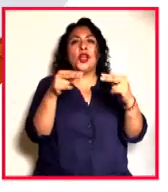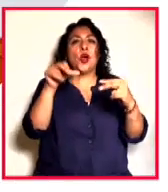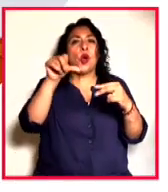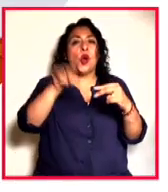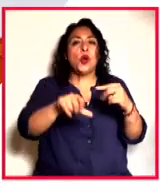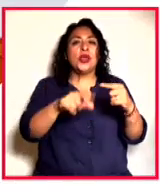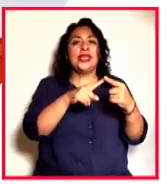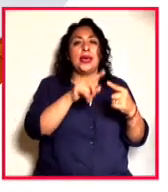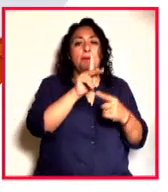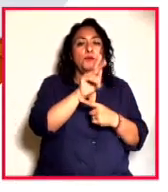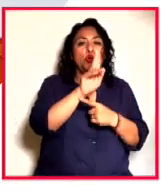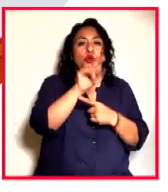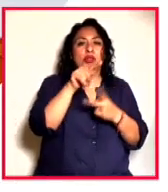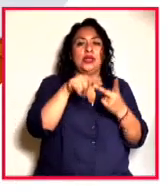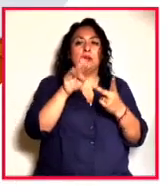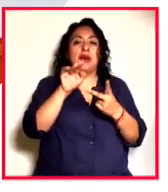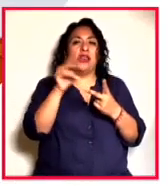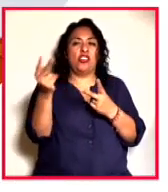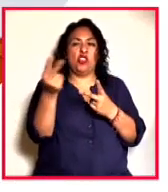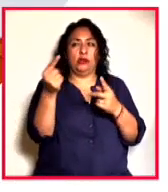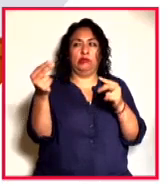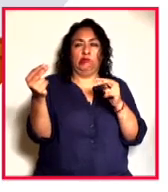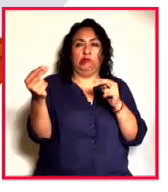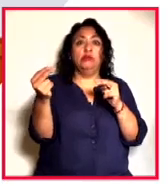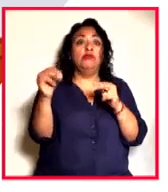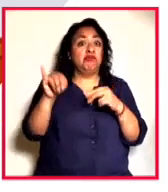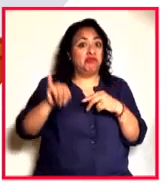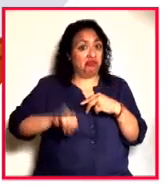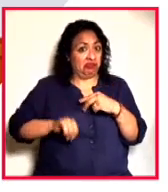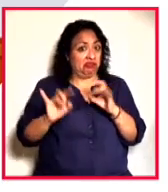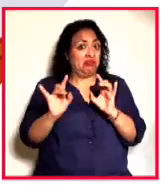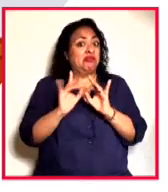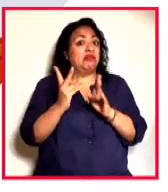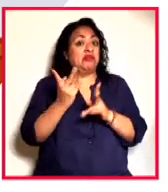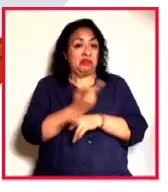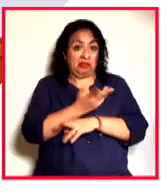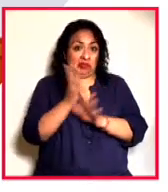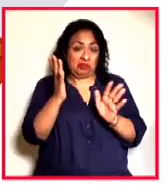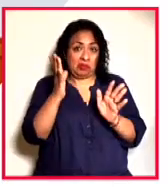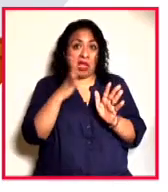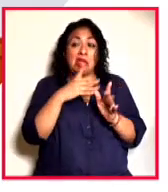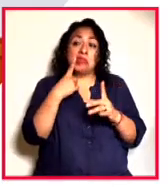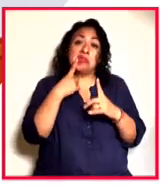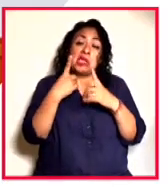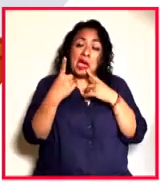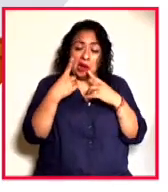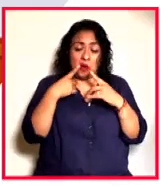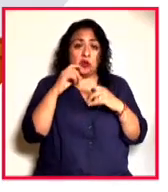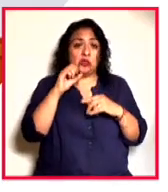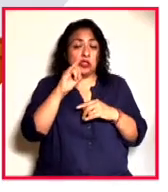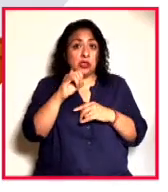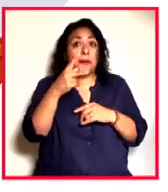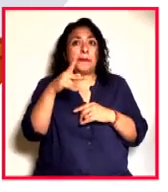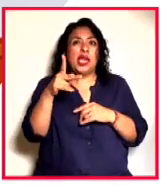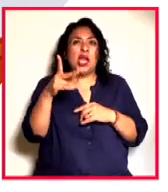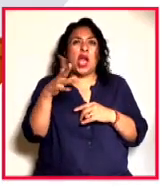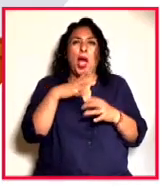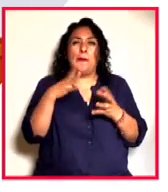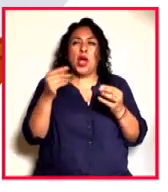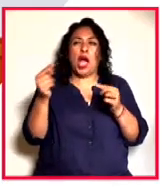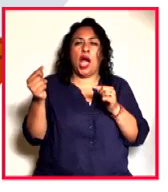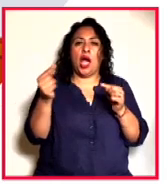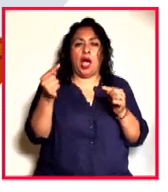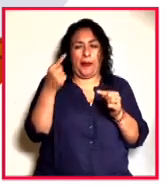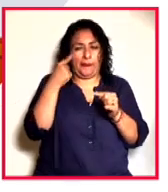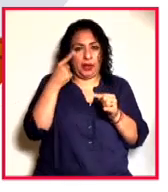Vladimir Putin y Joe Biden. Está interesante lo que sucede, una puerta de diálogo. No obstante, la rispidez está presente.